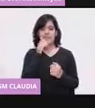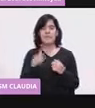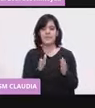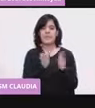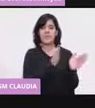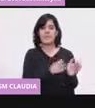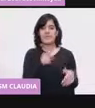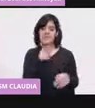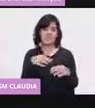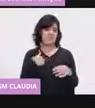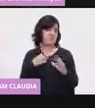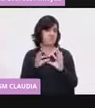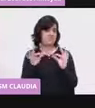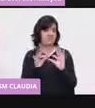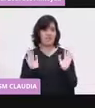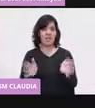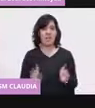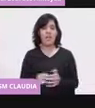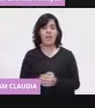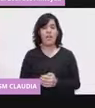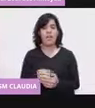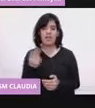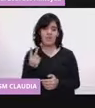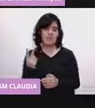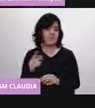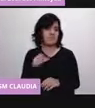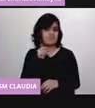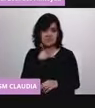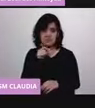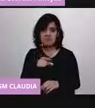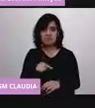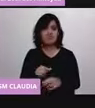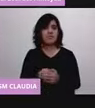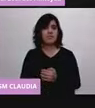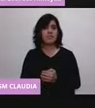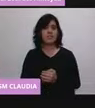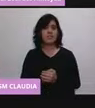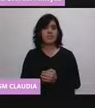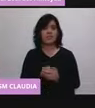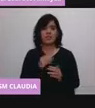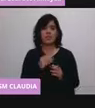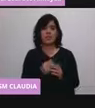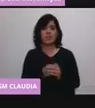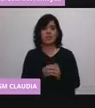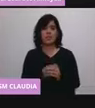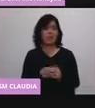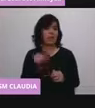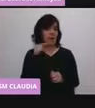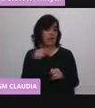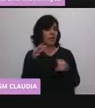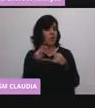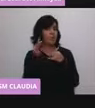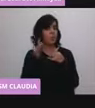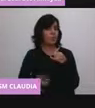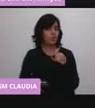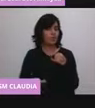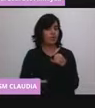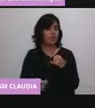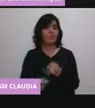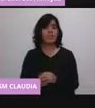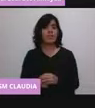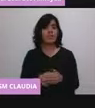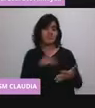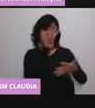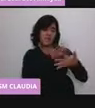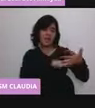porque esta ya la vieron ya dos veces, lo mismo. periodo aquí entre... Y esta es la última, que es la tablita